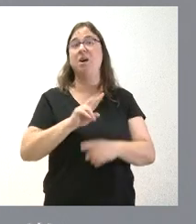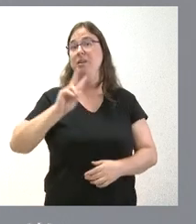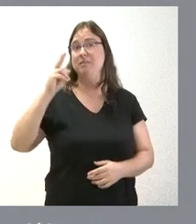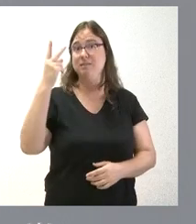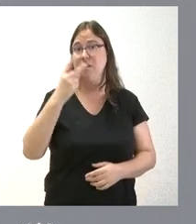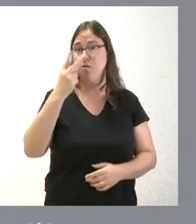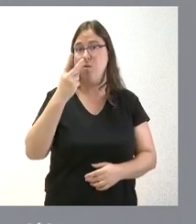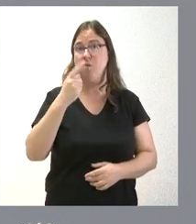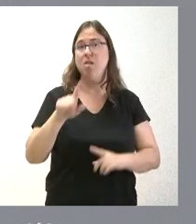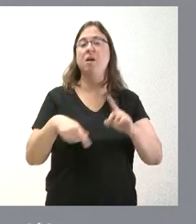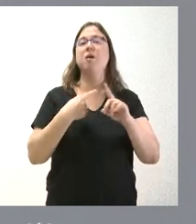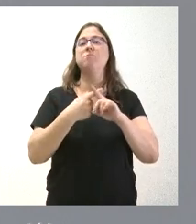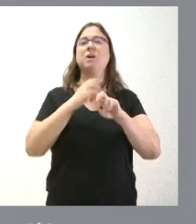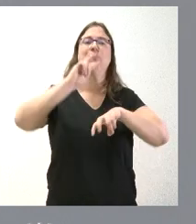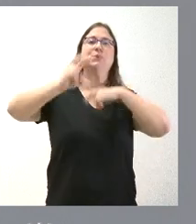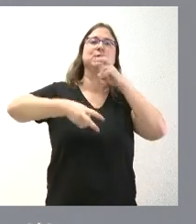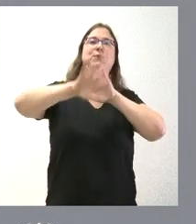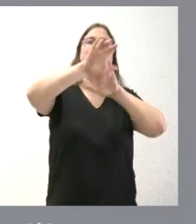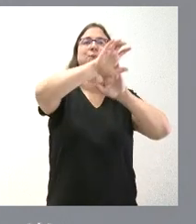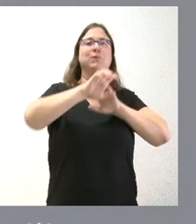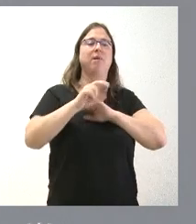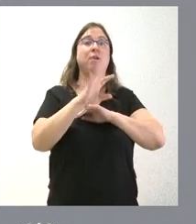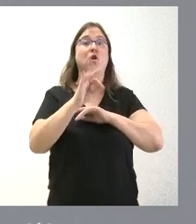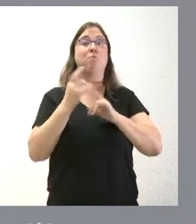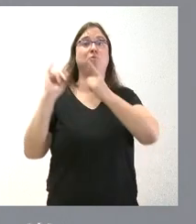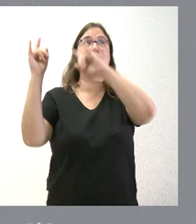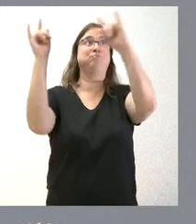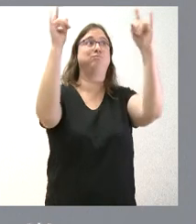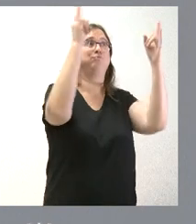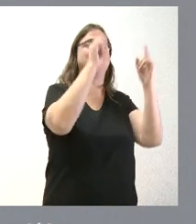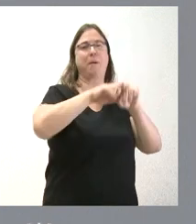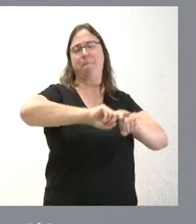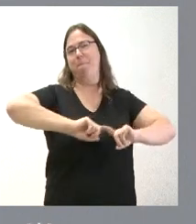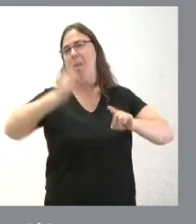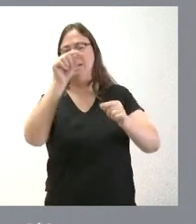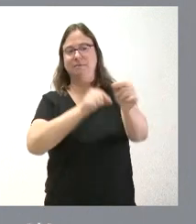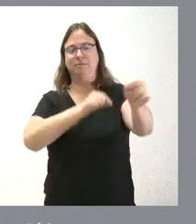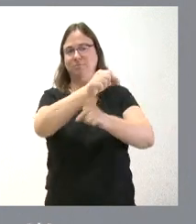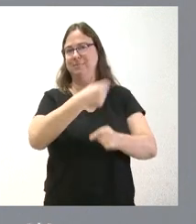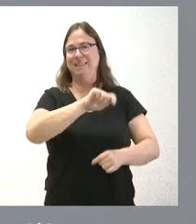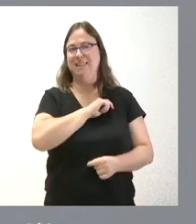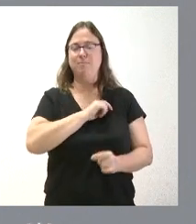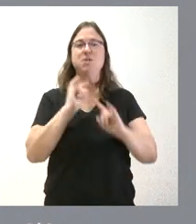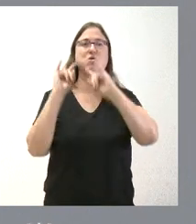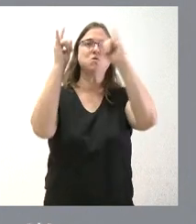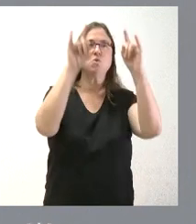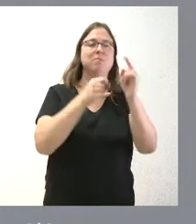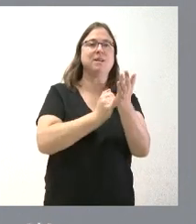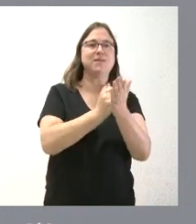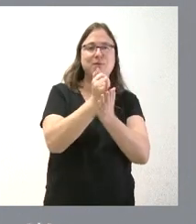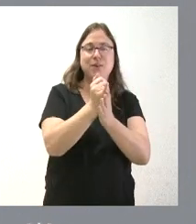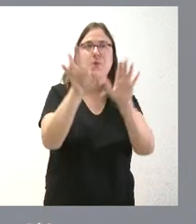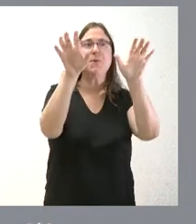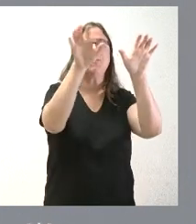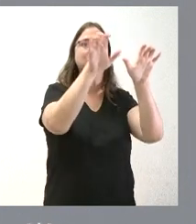sumideros de CO2 de toda España, porque tenemos la mayor superficie forestal de toda España y la mayor superficie útil agraria en producción de toda